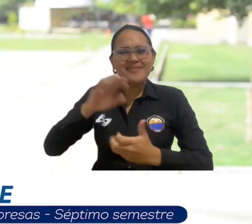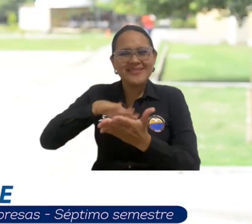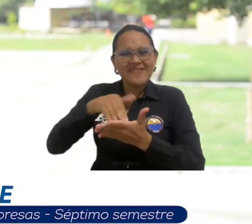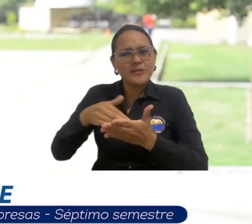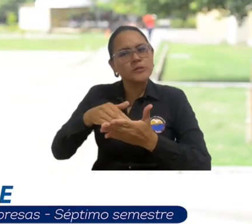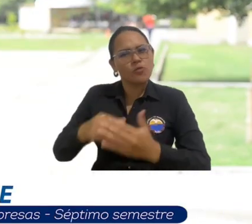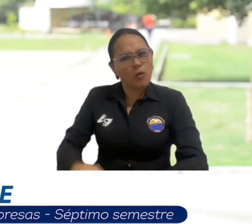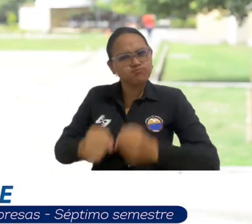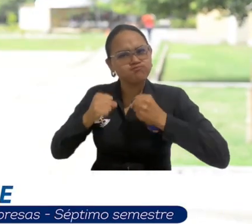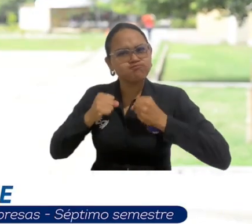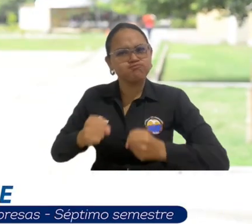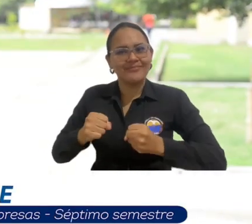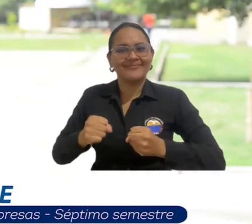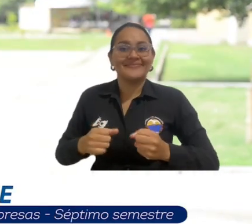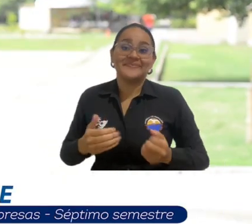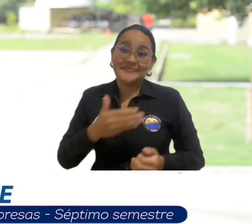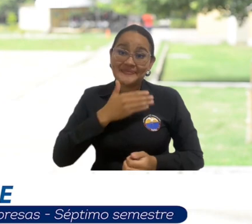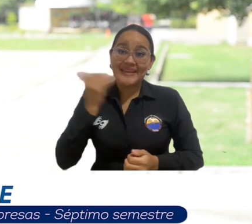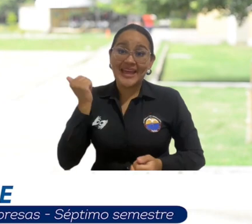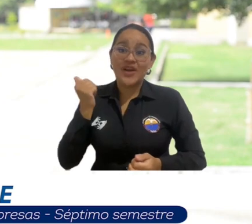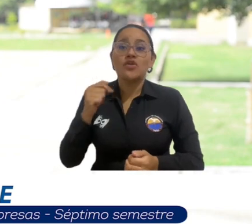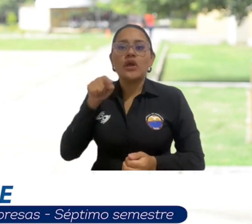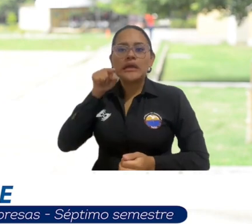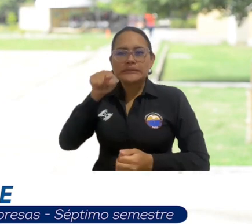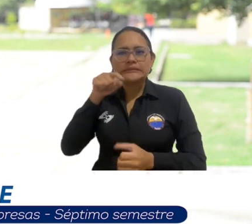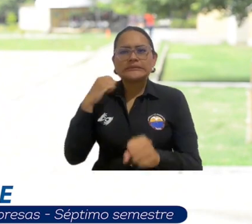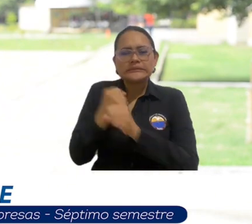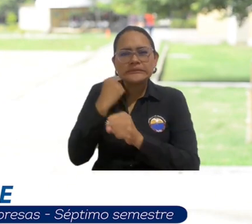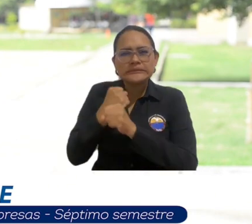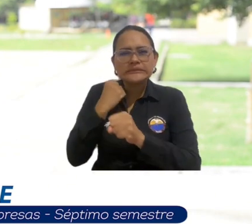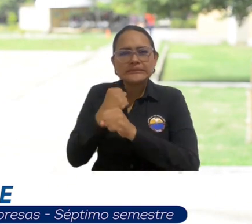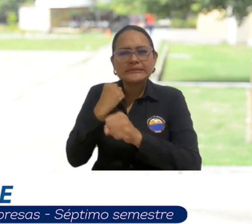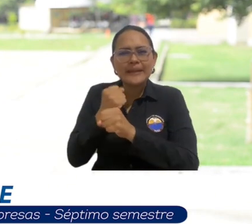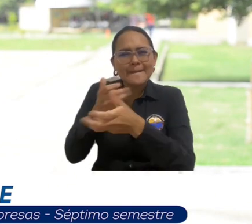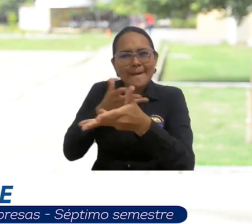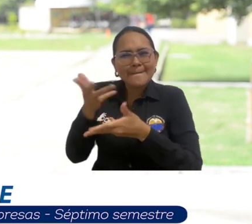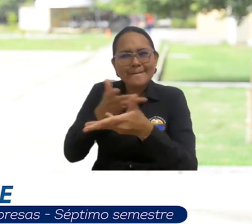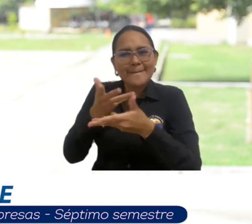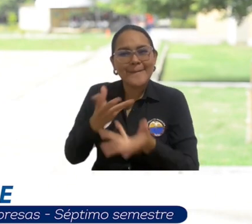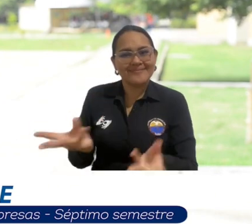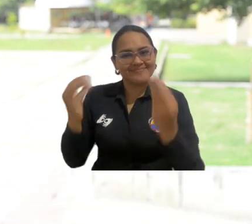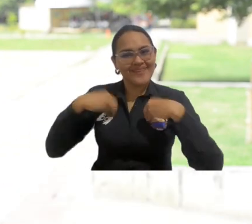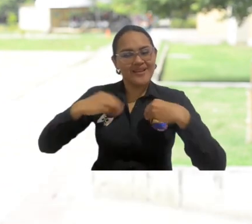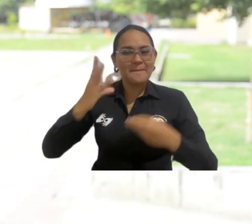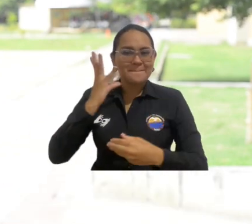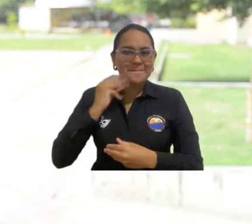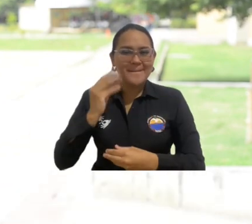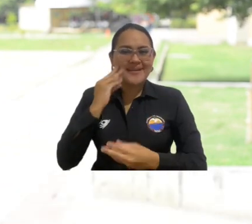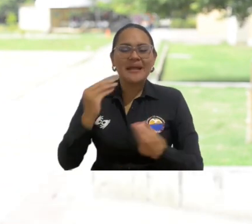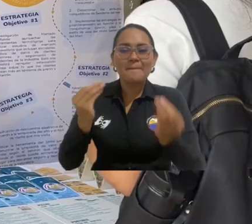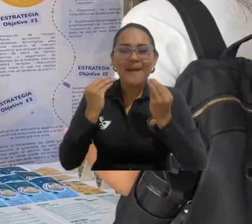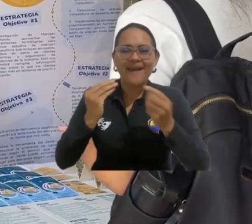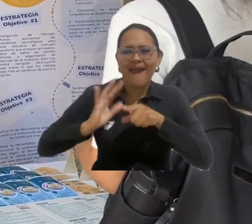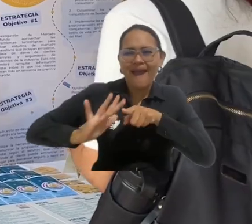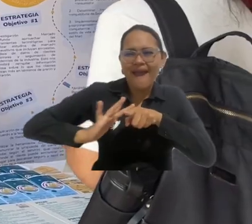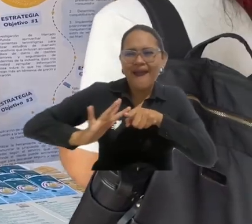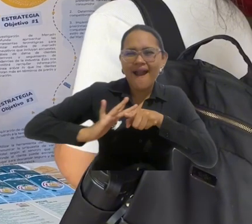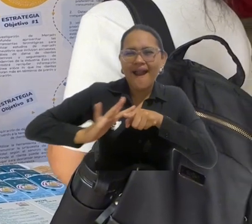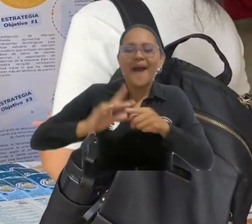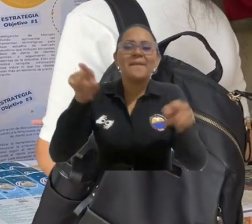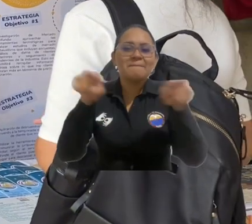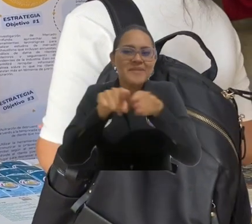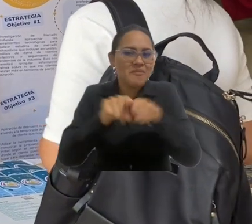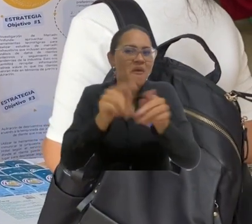debilidades y las convierta en unas fortalezas para ellos. Entonces trabajar con ellos fue una gran experiencia para nosotros para poner en práctica